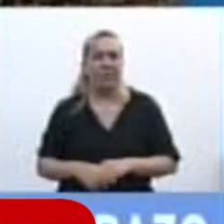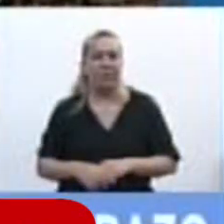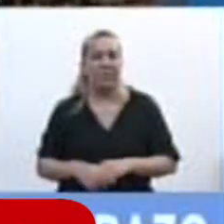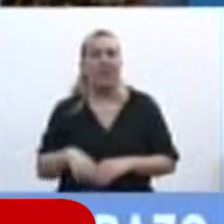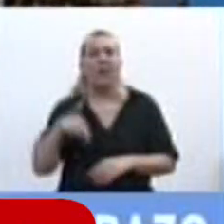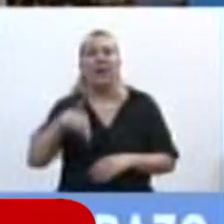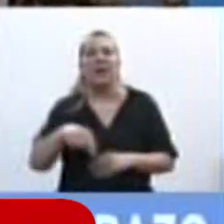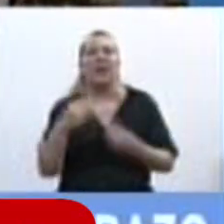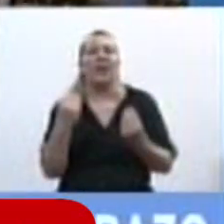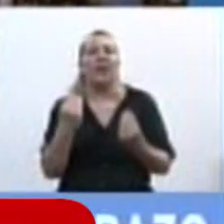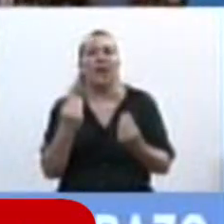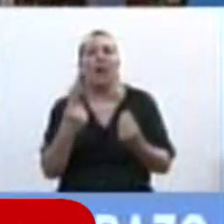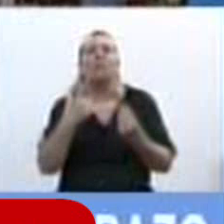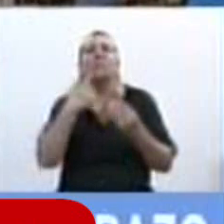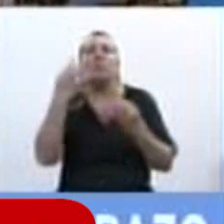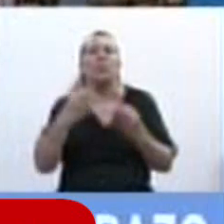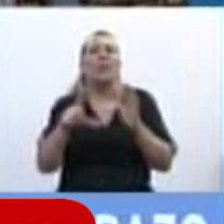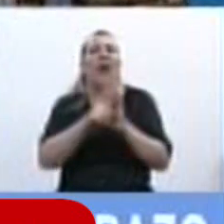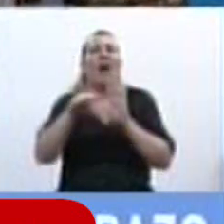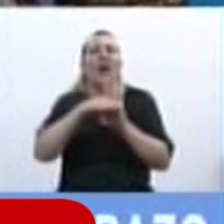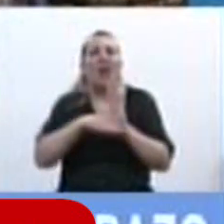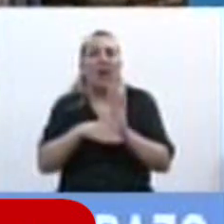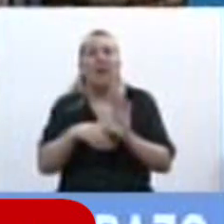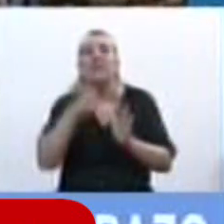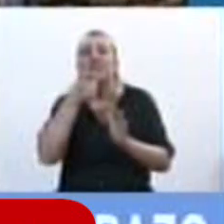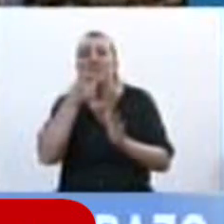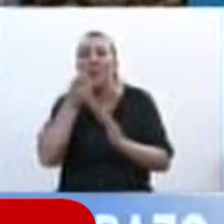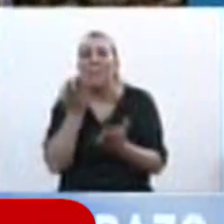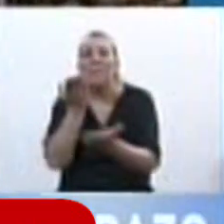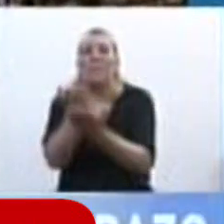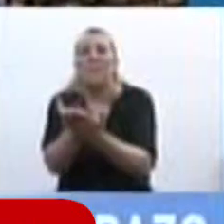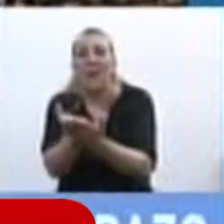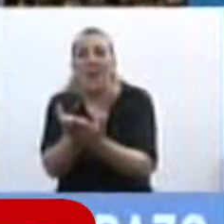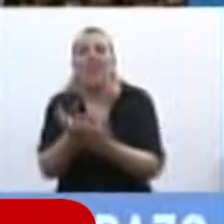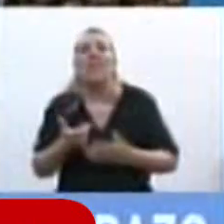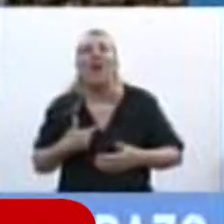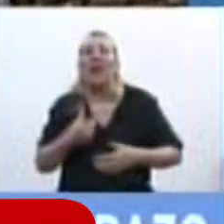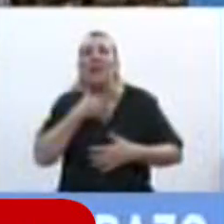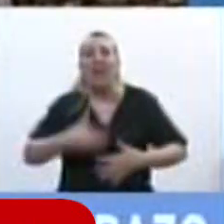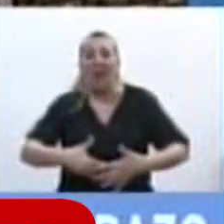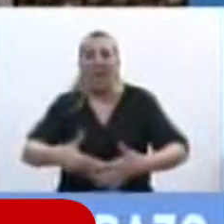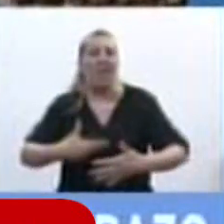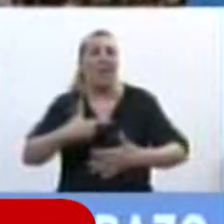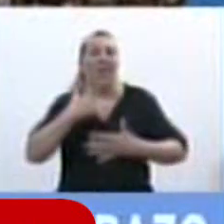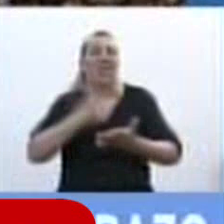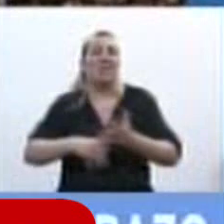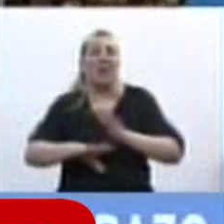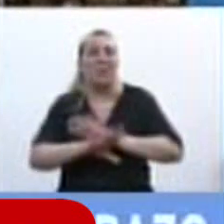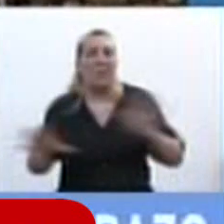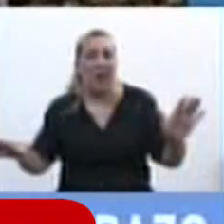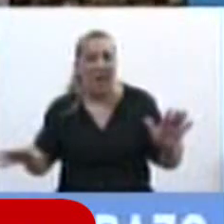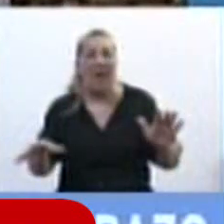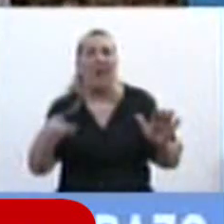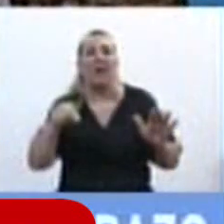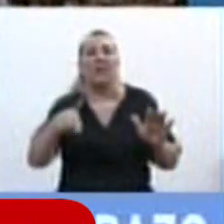se propone en una reglamentación que diga que en los casos en que se hubiera solicitado la introducción del embarazo en virtud del inciso A del artículo 4 de la